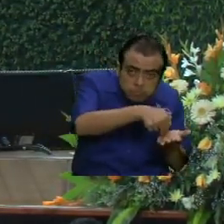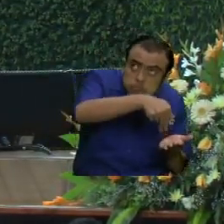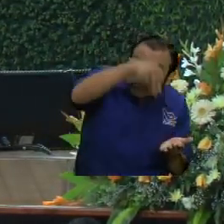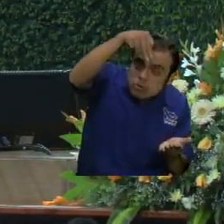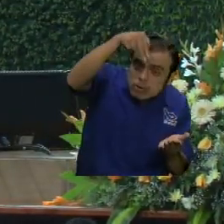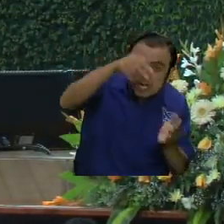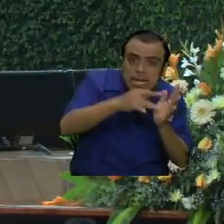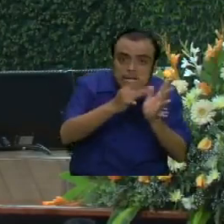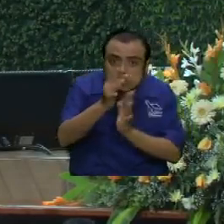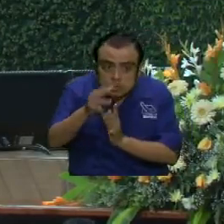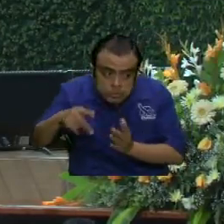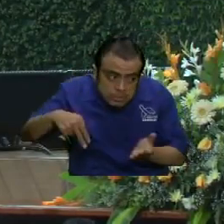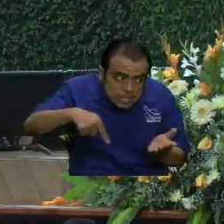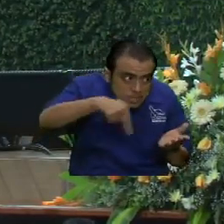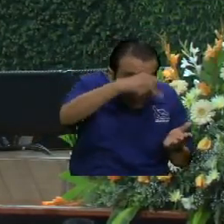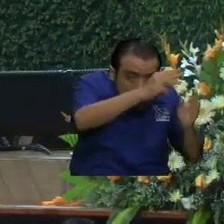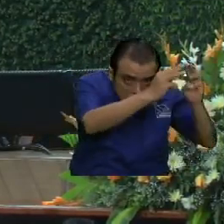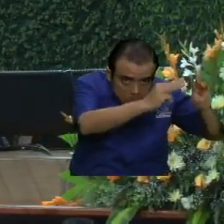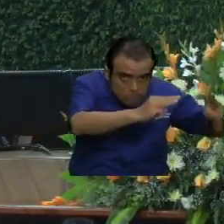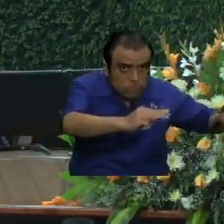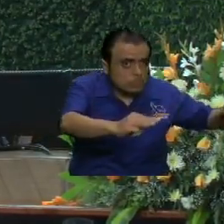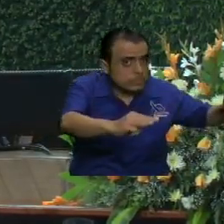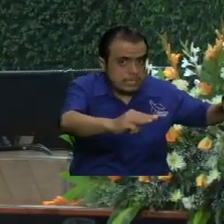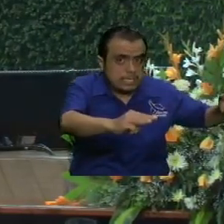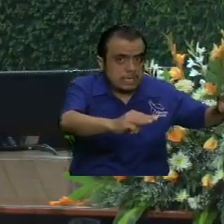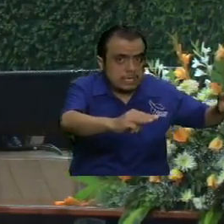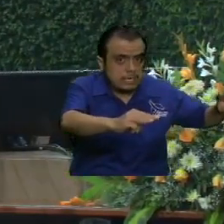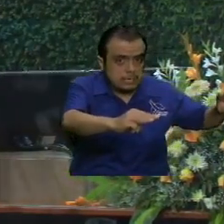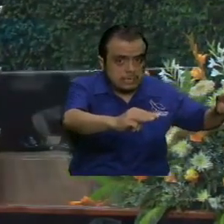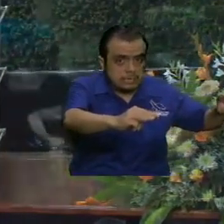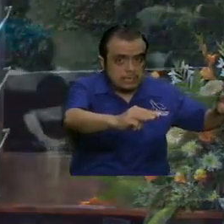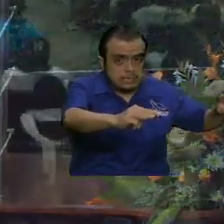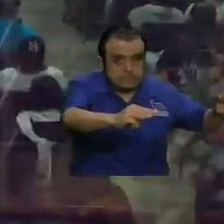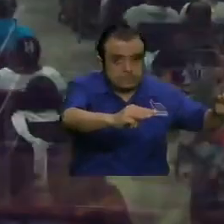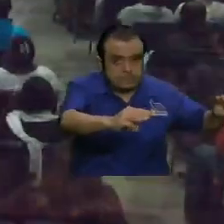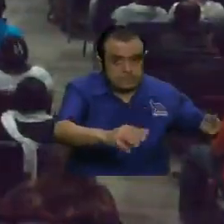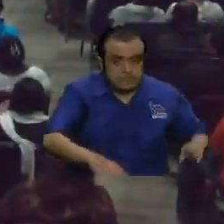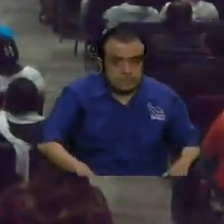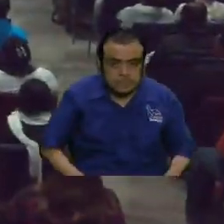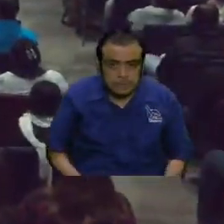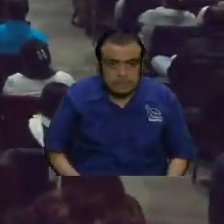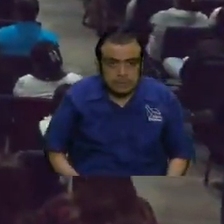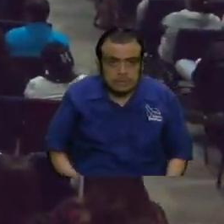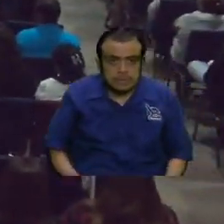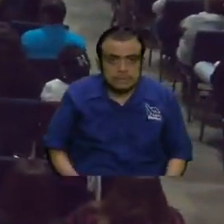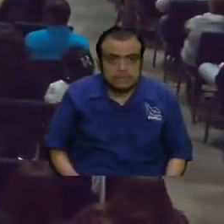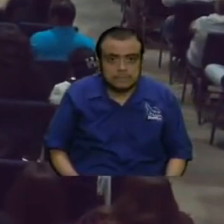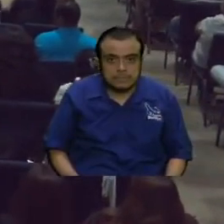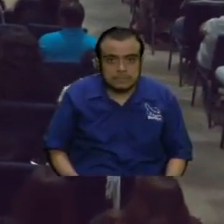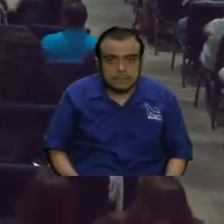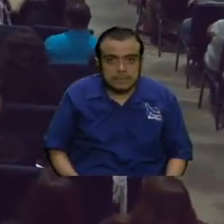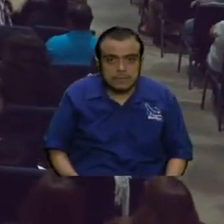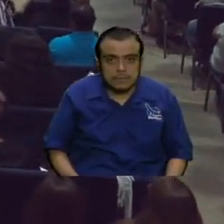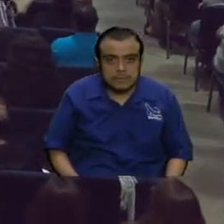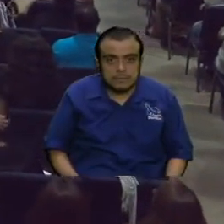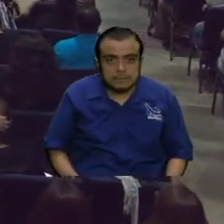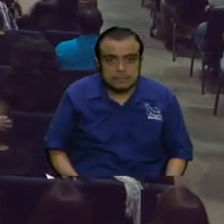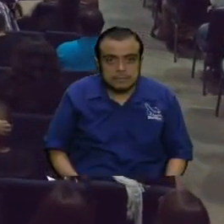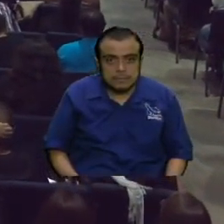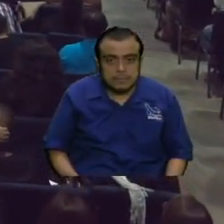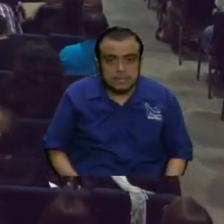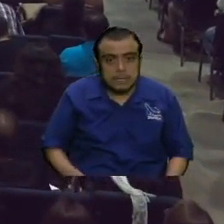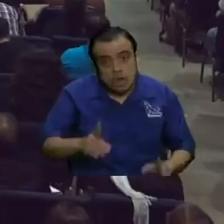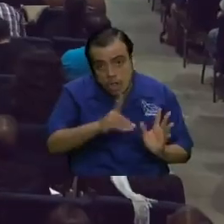Él sube al monte y es como cuando Él está siendo despedido por los